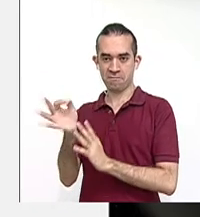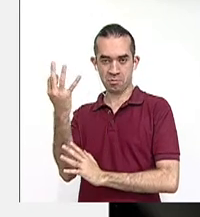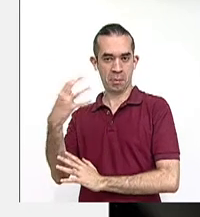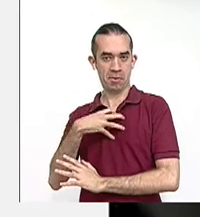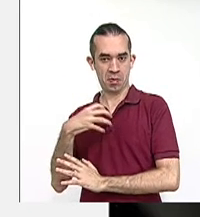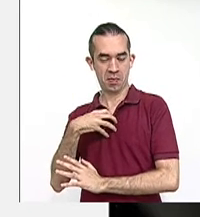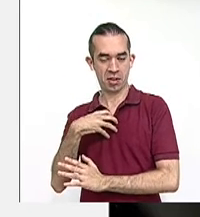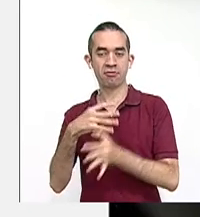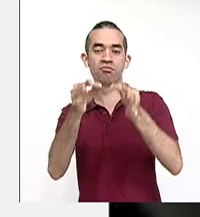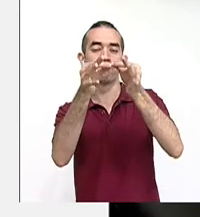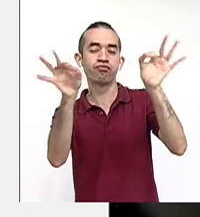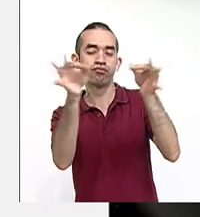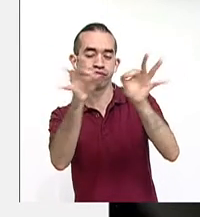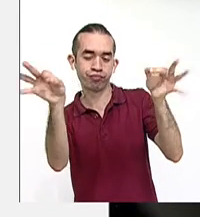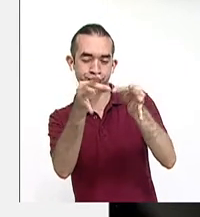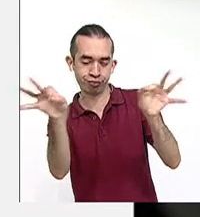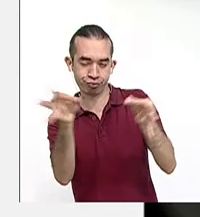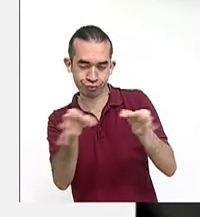personales.